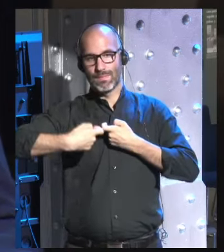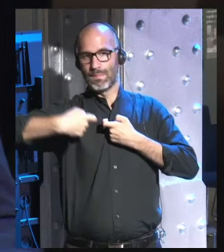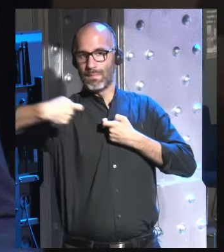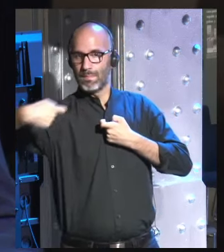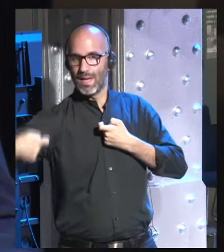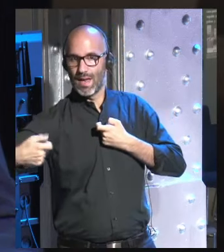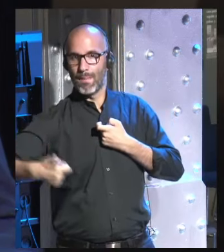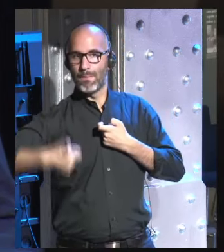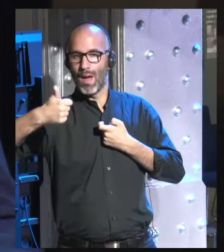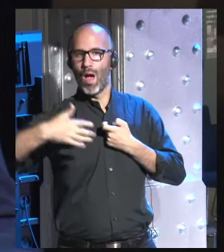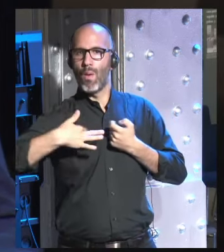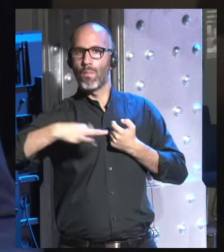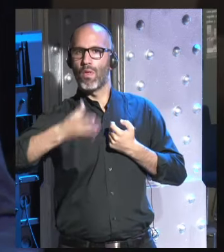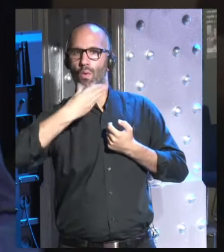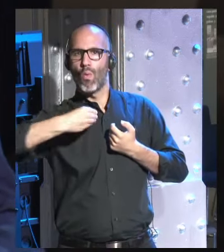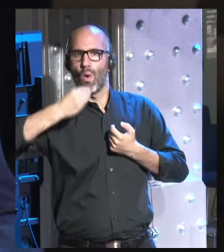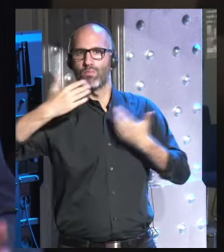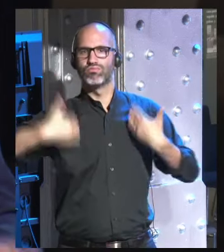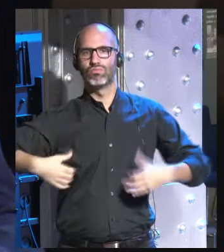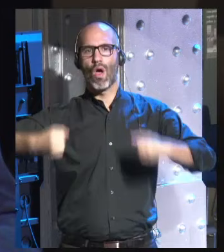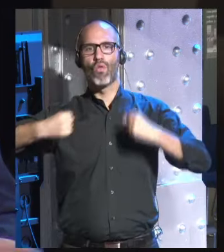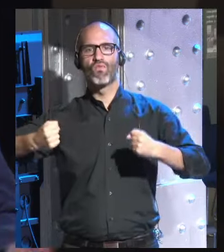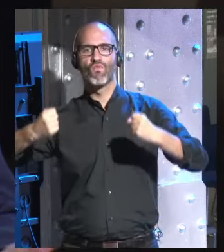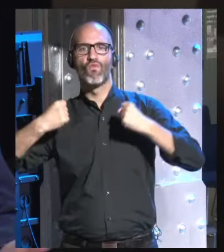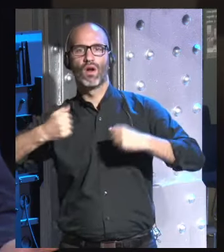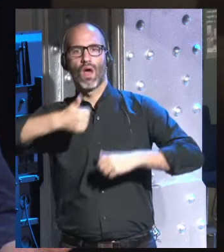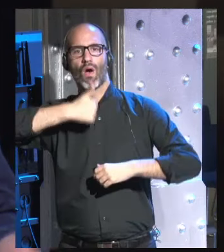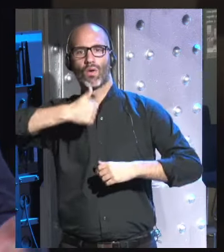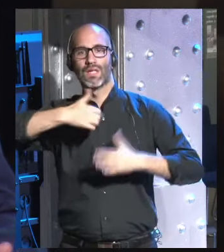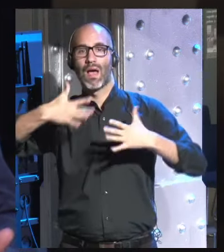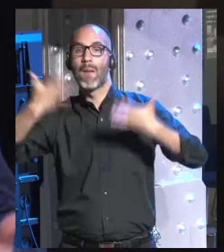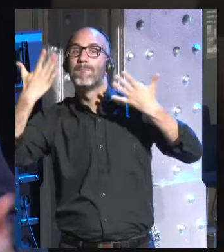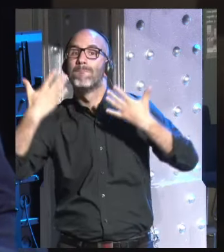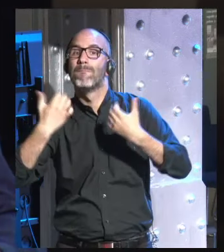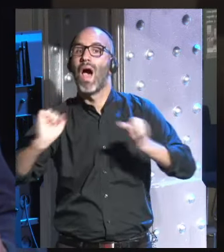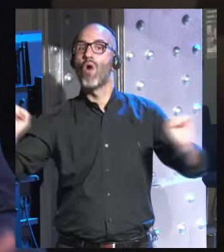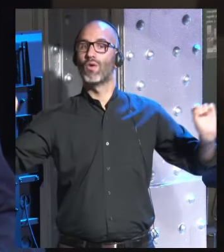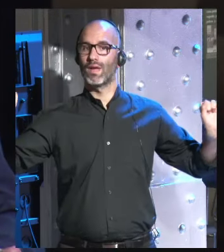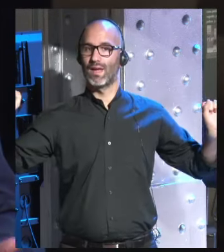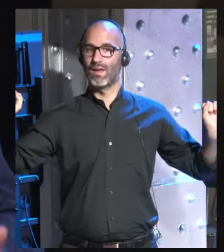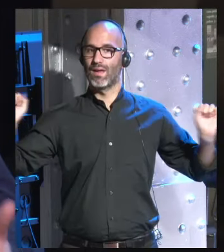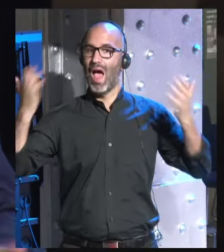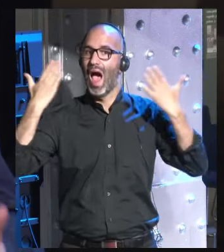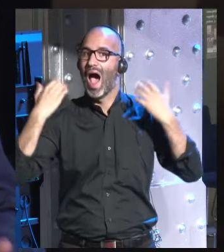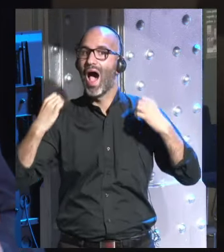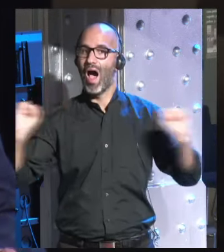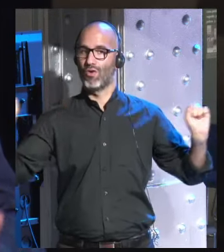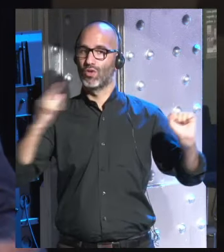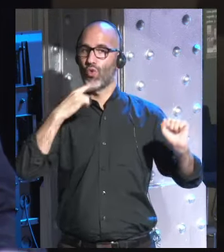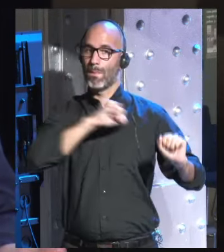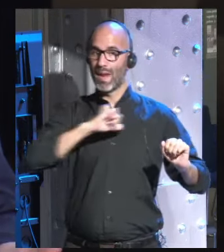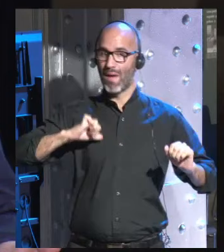puedes llegar a estar guapo incluso y en buena salud gozando de buena salud durante más tiempo siempre que nos des a cambio tu